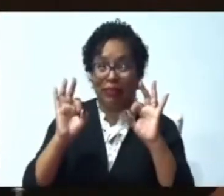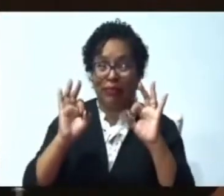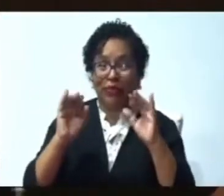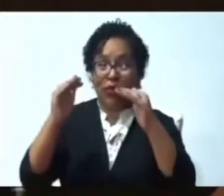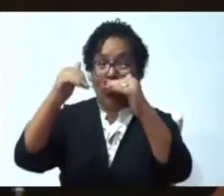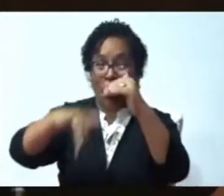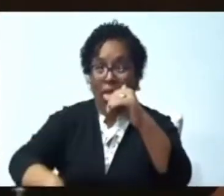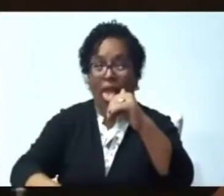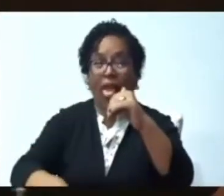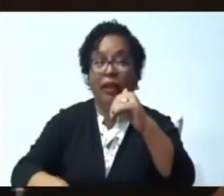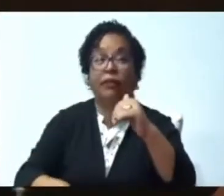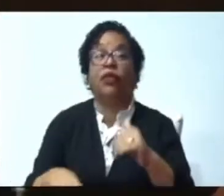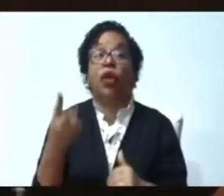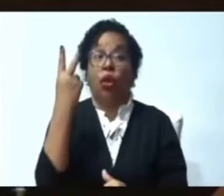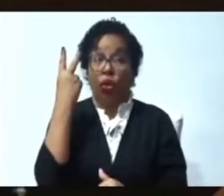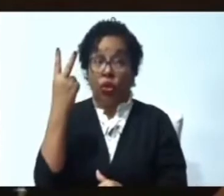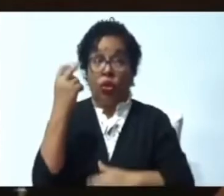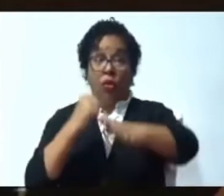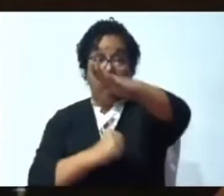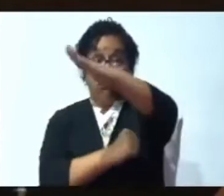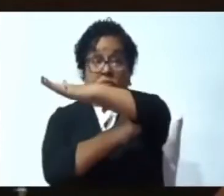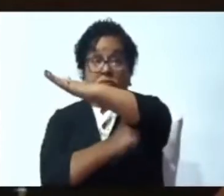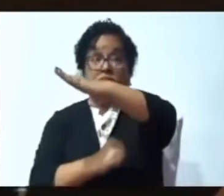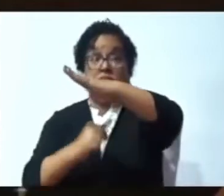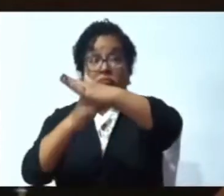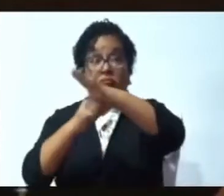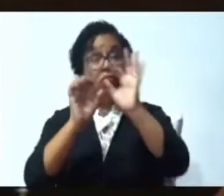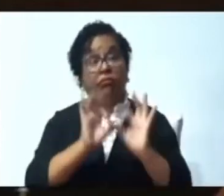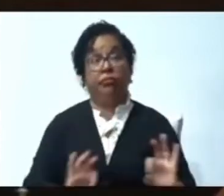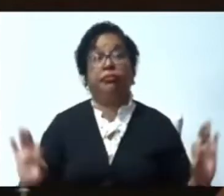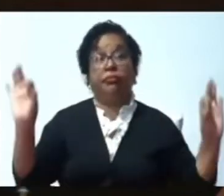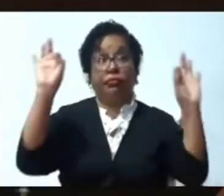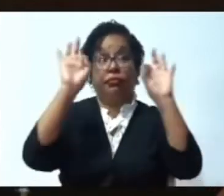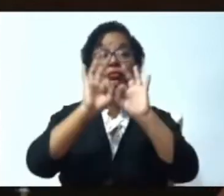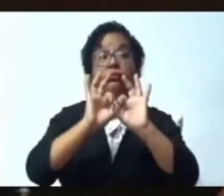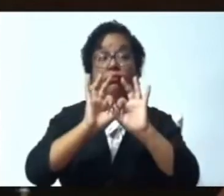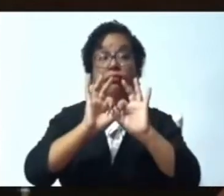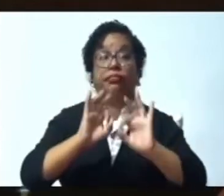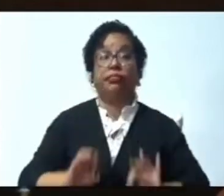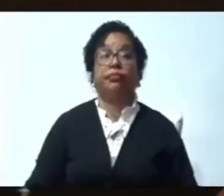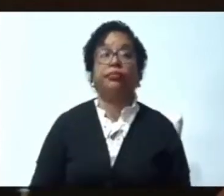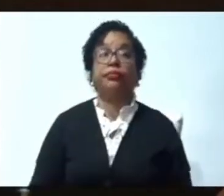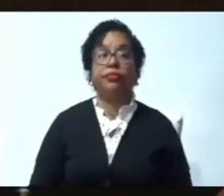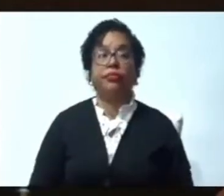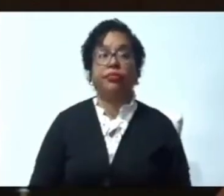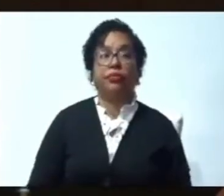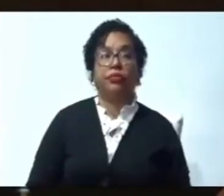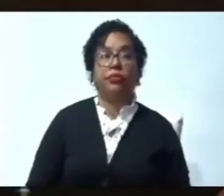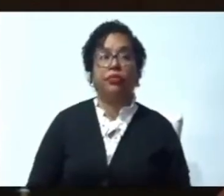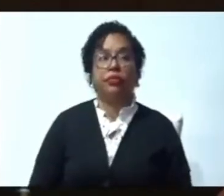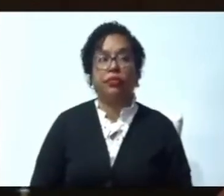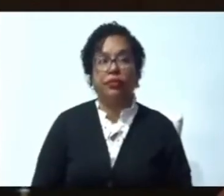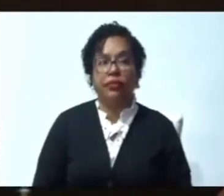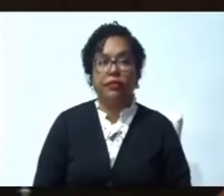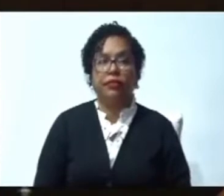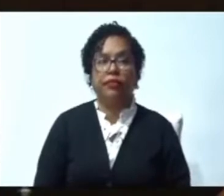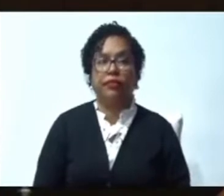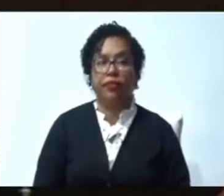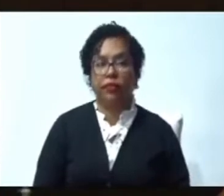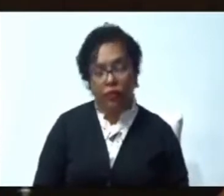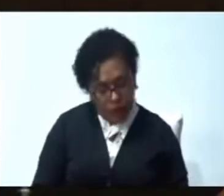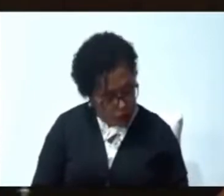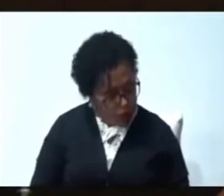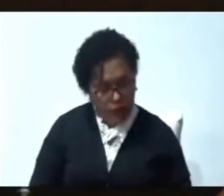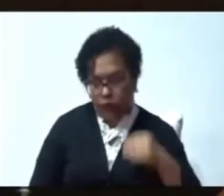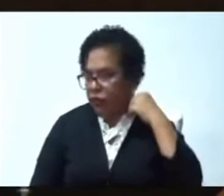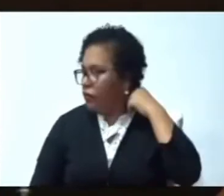Esos dos puentes son importantes porque tienen paralizado una arteria comercial En la cual